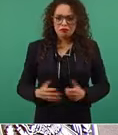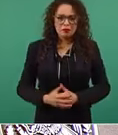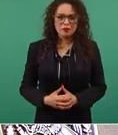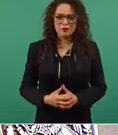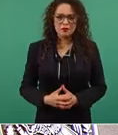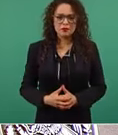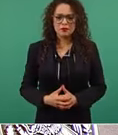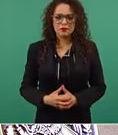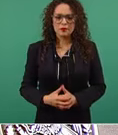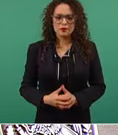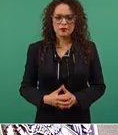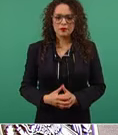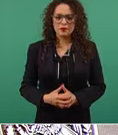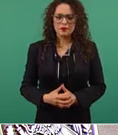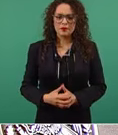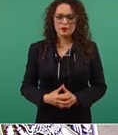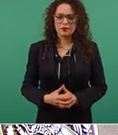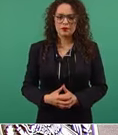Son ladinos.